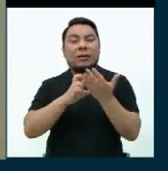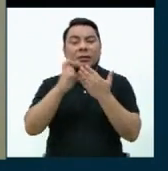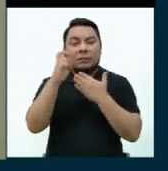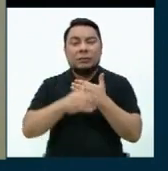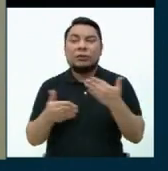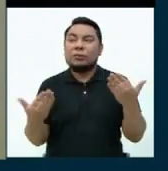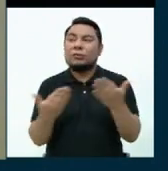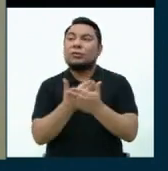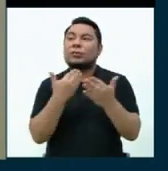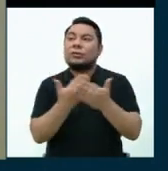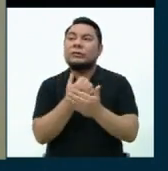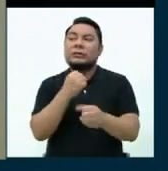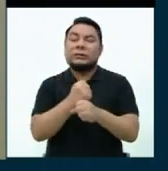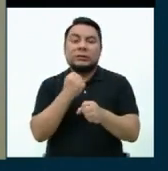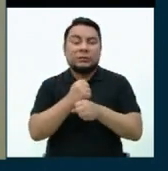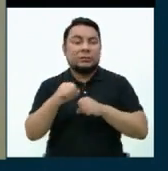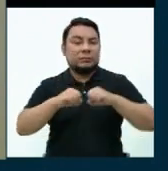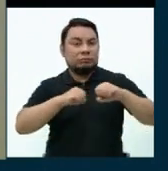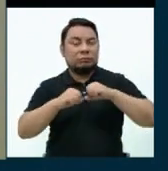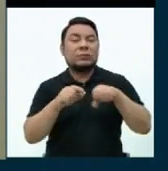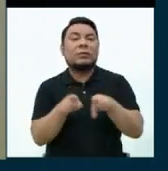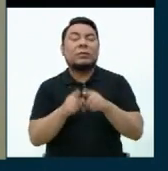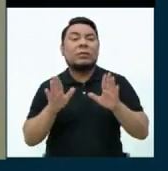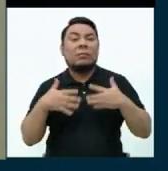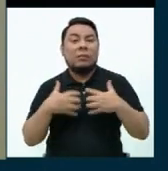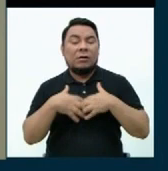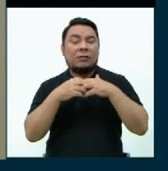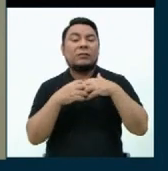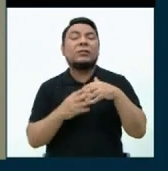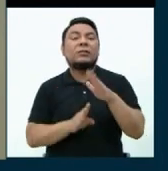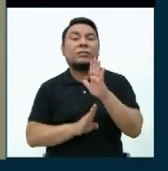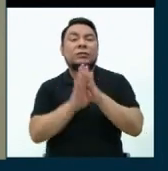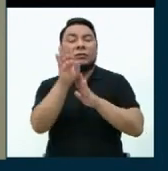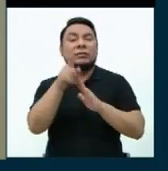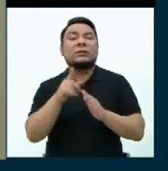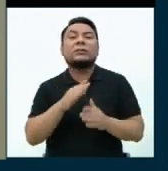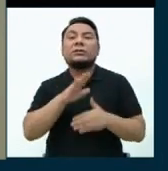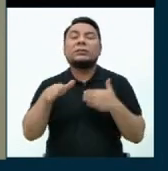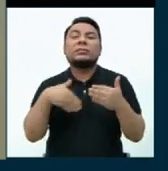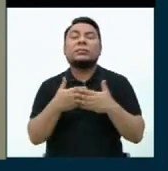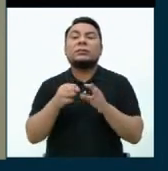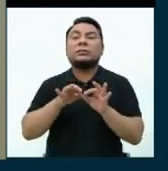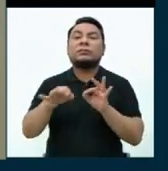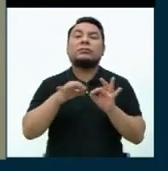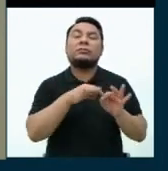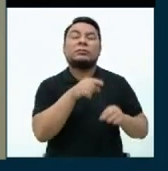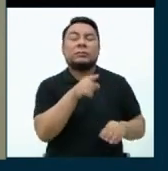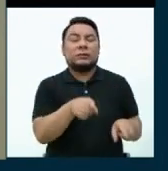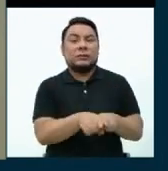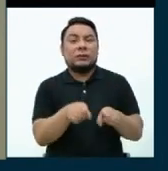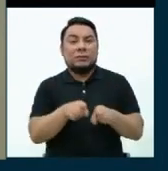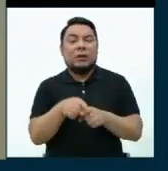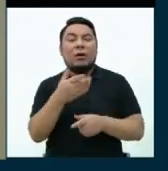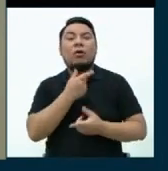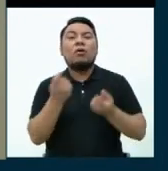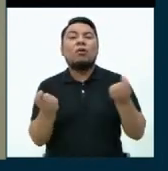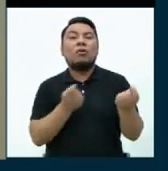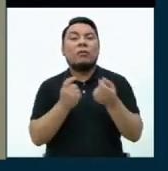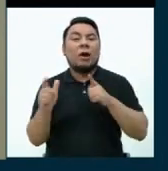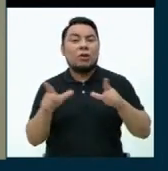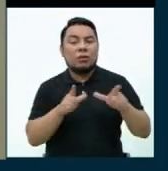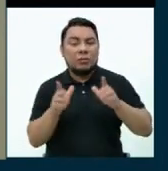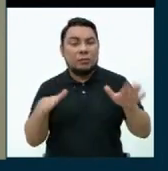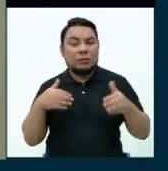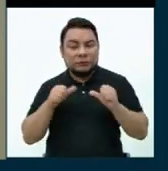Modernización de la Gestión Pública y también poder fortalecer el desarrollo y el crecimiento de nuestras regiones y también de los gobiernos locales, para